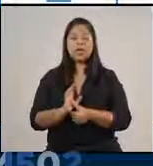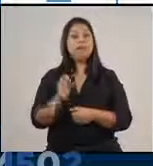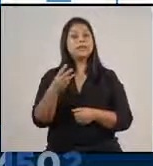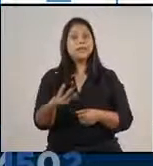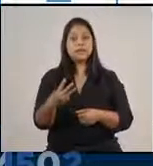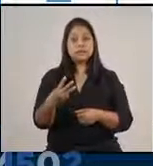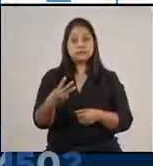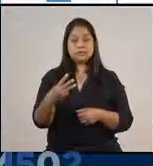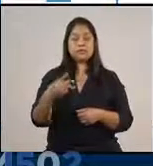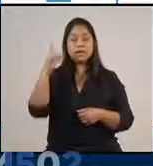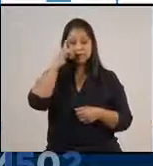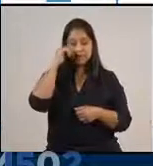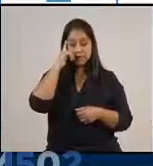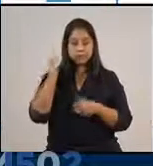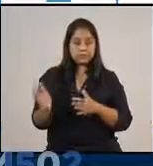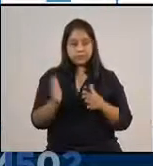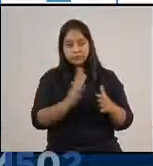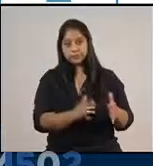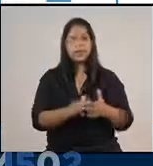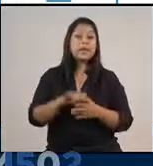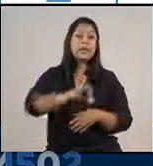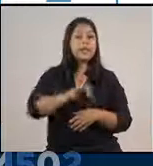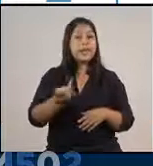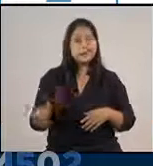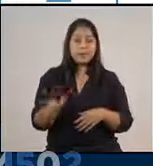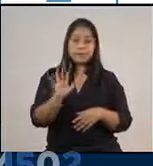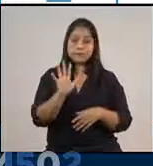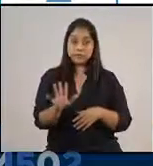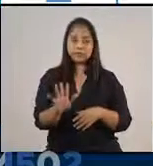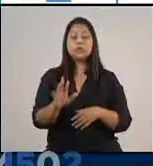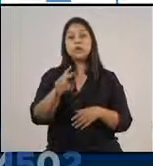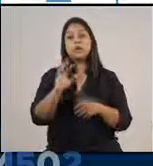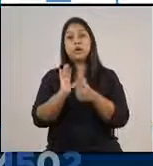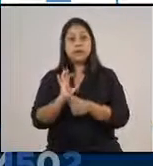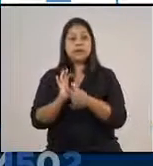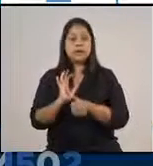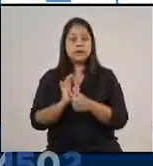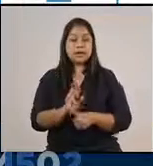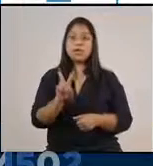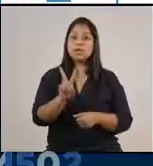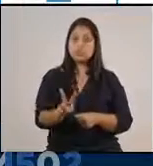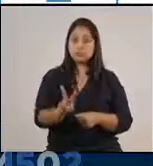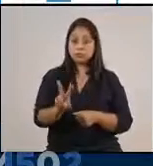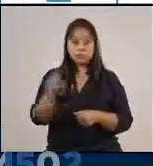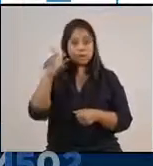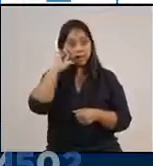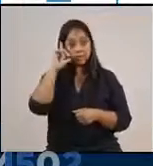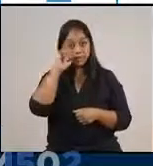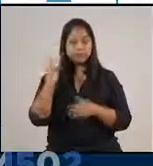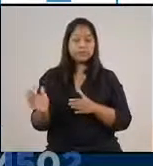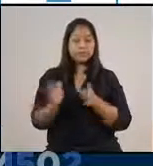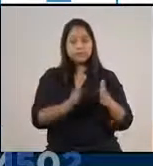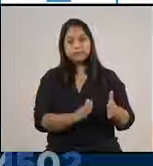en estado de alerta amarilla. En Jalapa, 5 municipios en alerta anaranjada y 2 municipios en alerta amarilla.